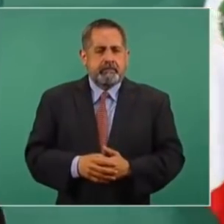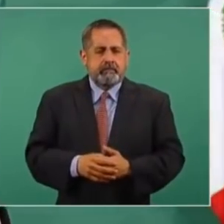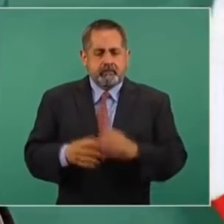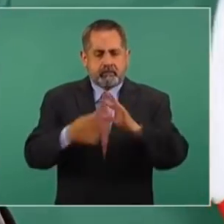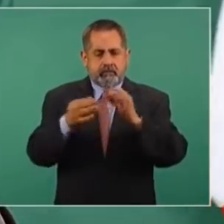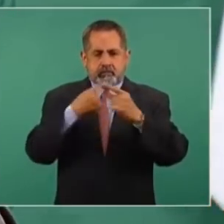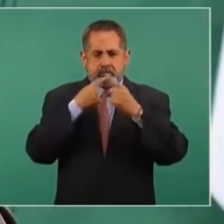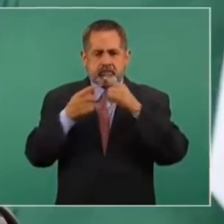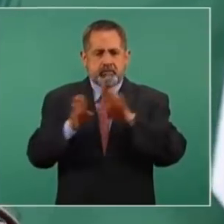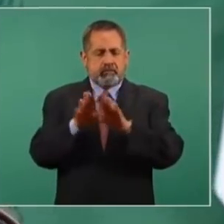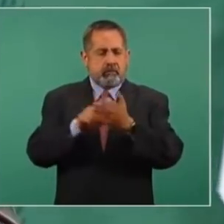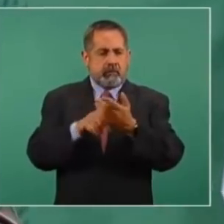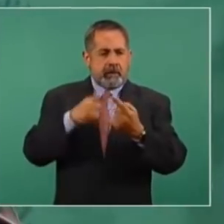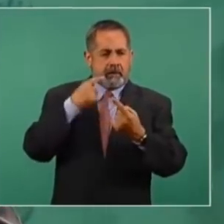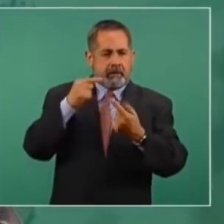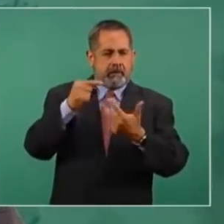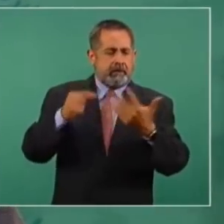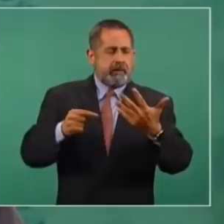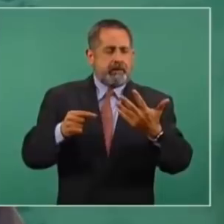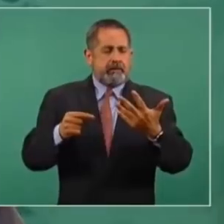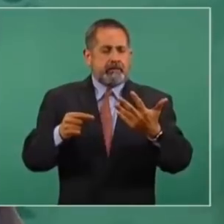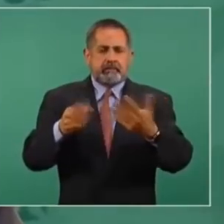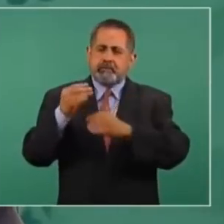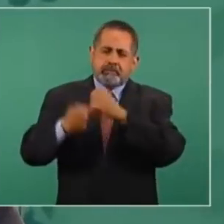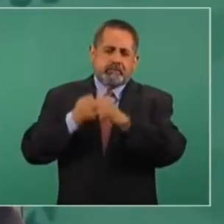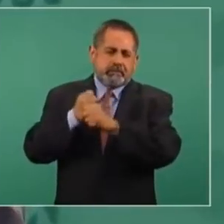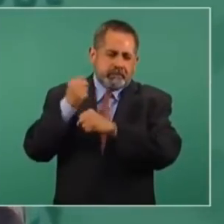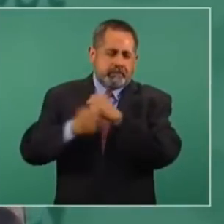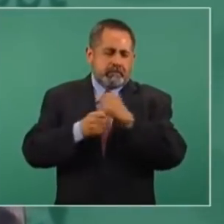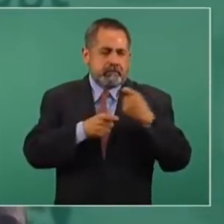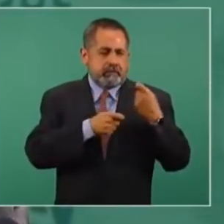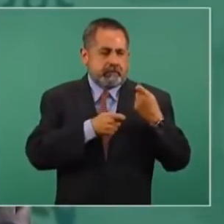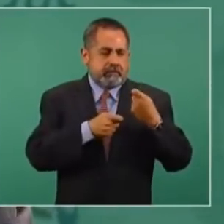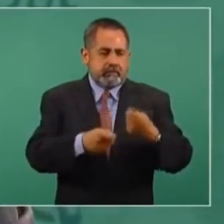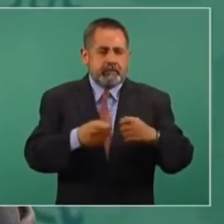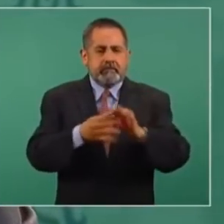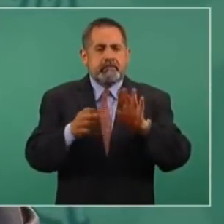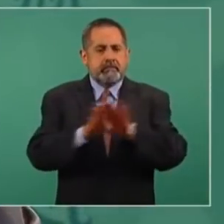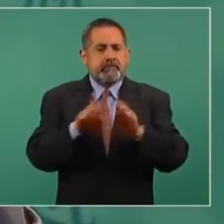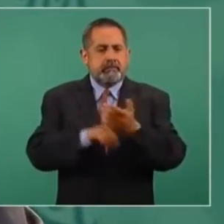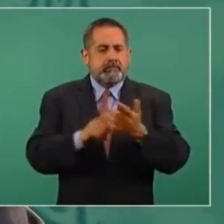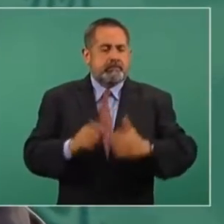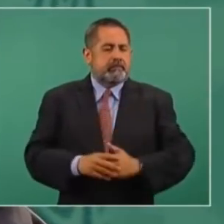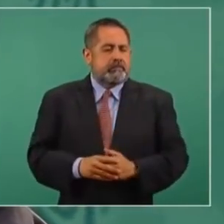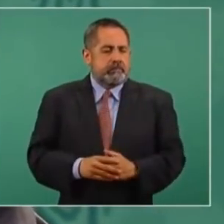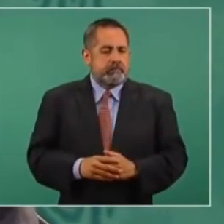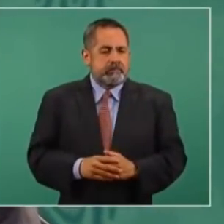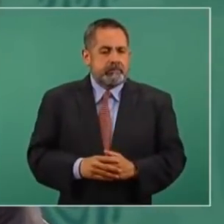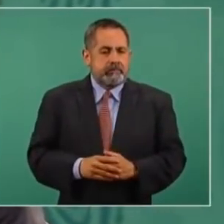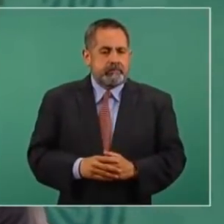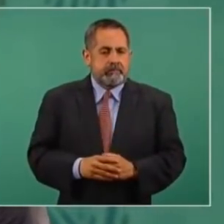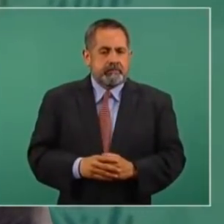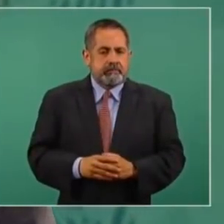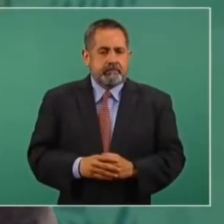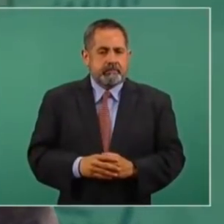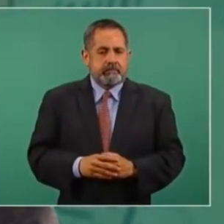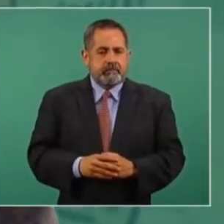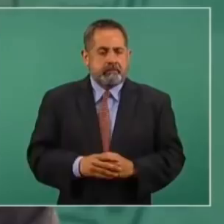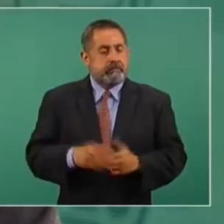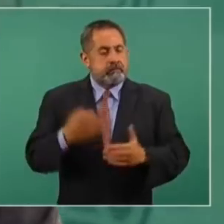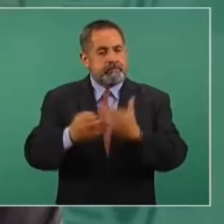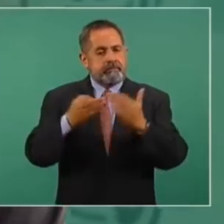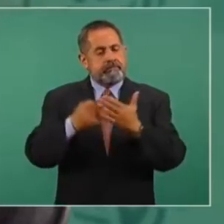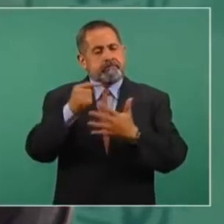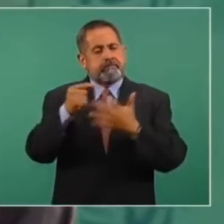que fue una herencia de muchos casos que quedaron